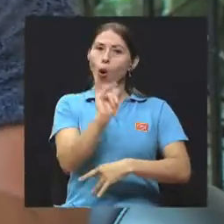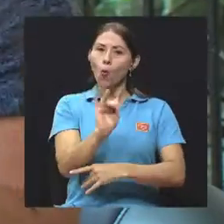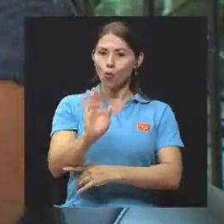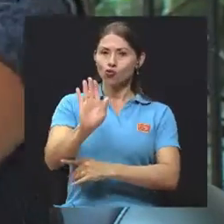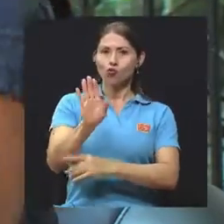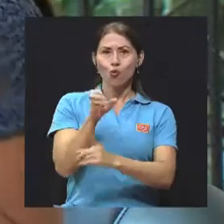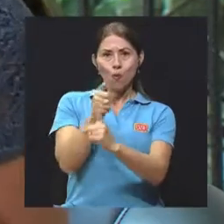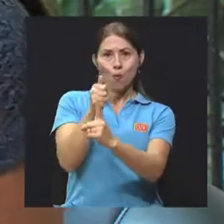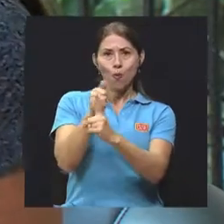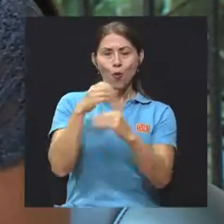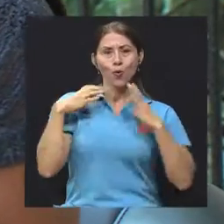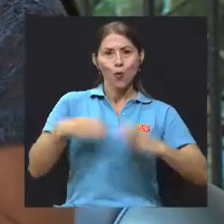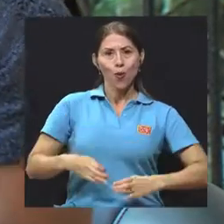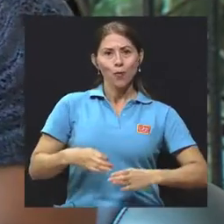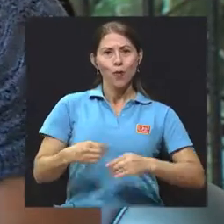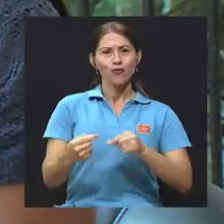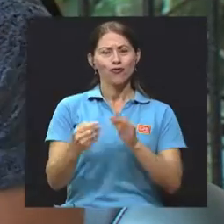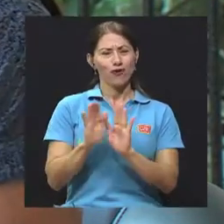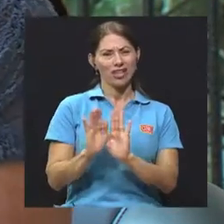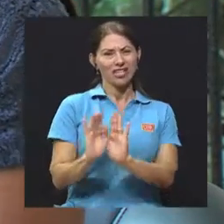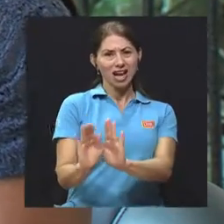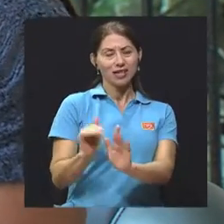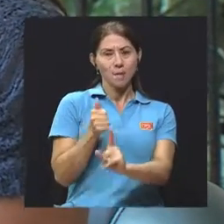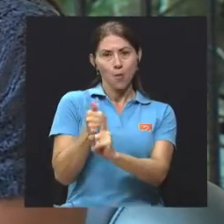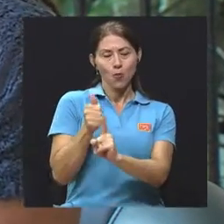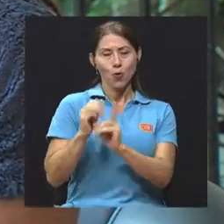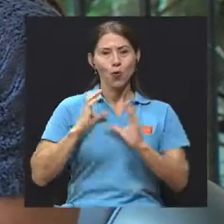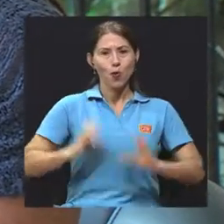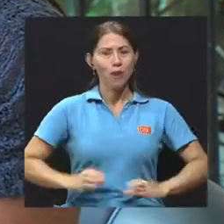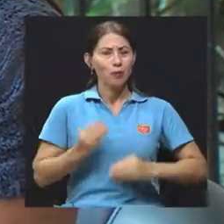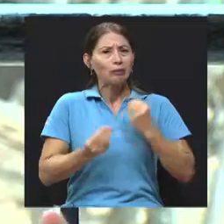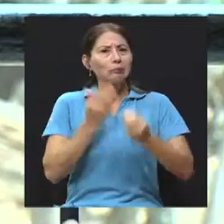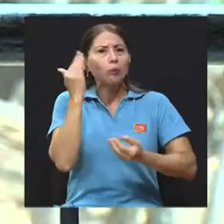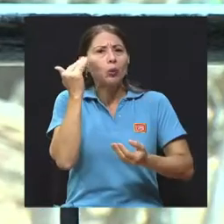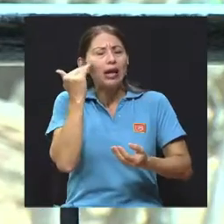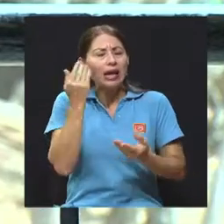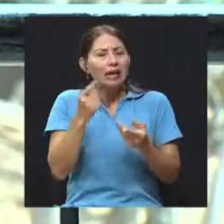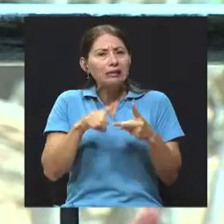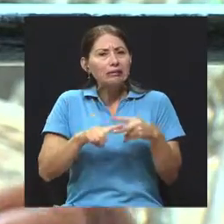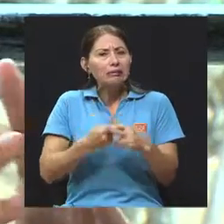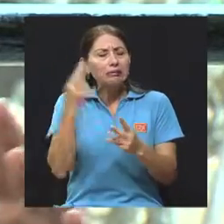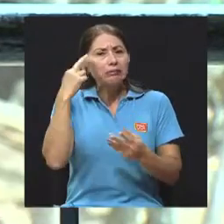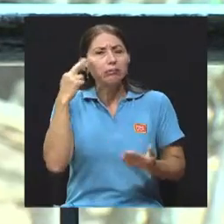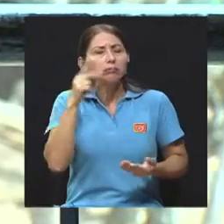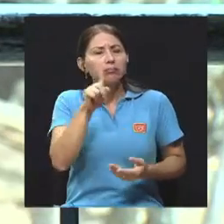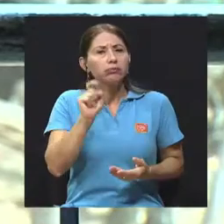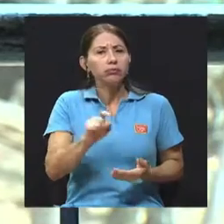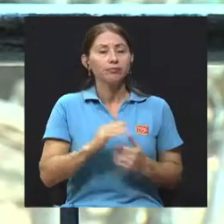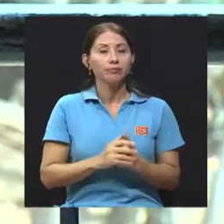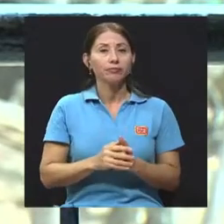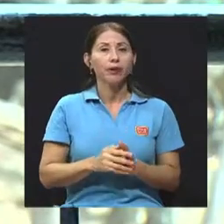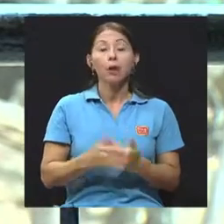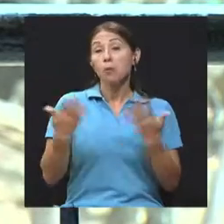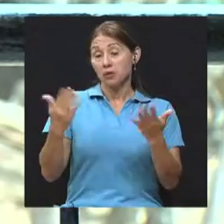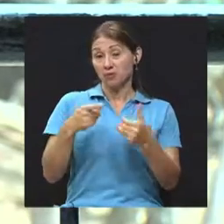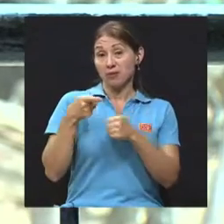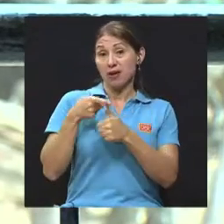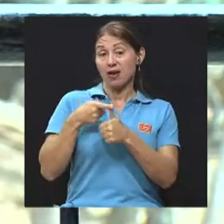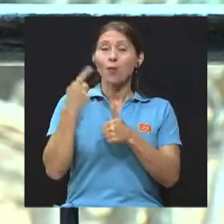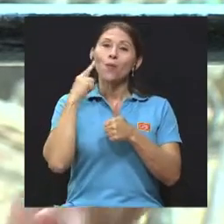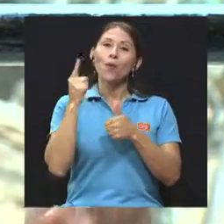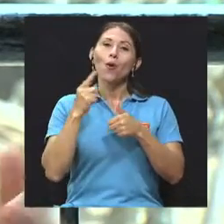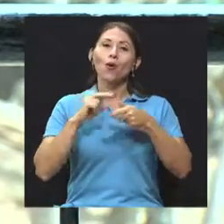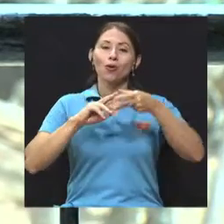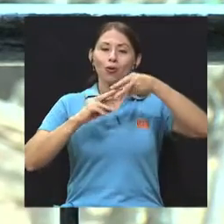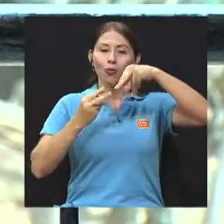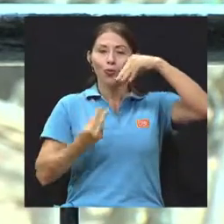esté rechazando a su propio cuerpo, como usted nos explicaba. ¿Qué se debe a esto? ¿Cuál es la causa? Por un lado está la predisposición hereditaria, que eso, oye,